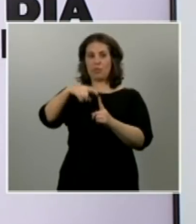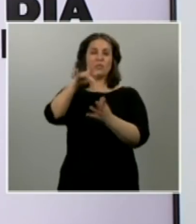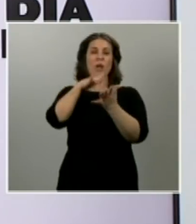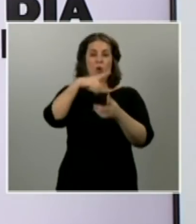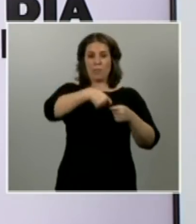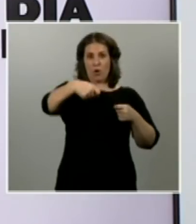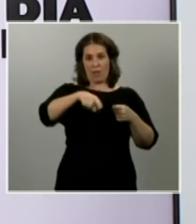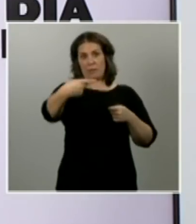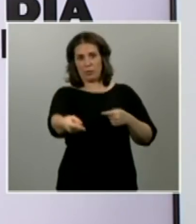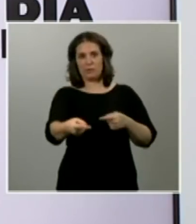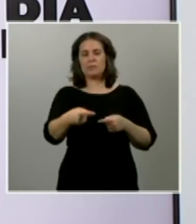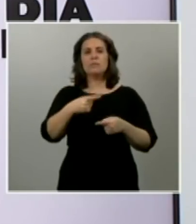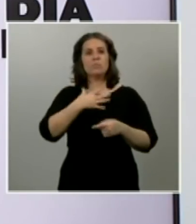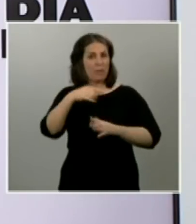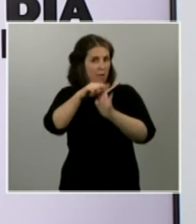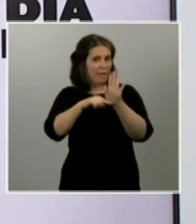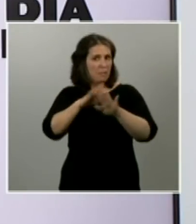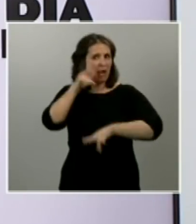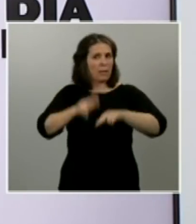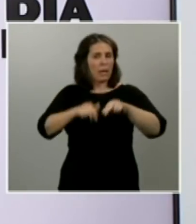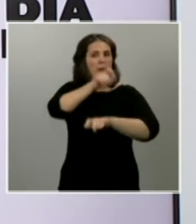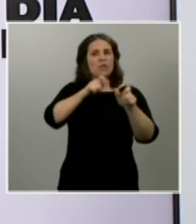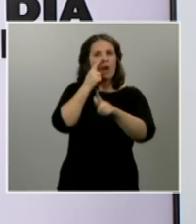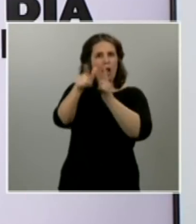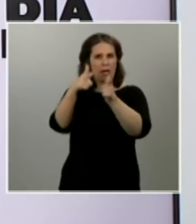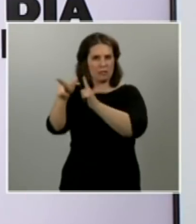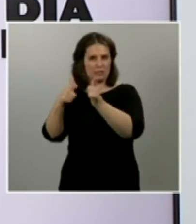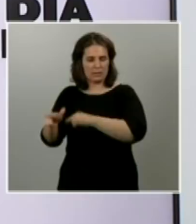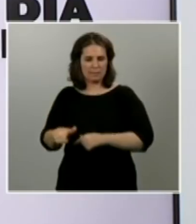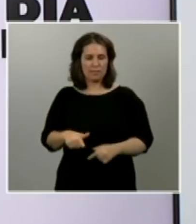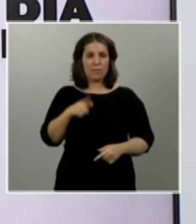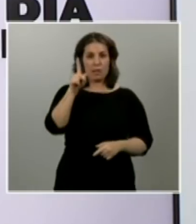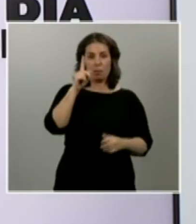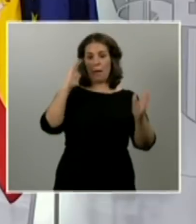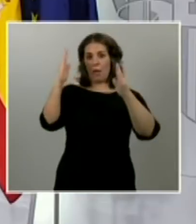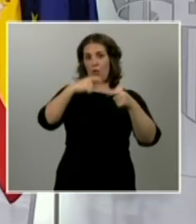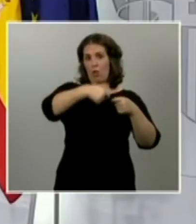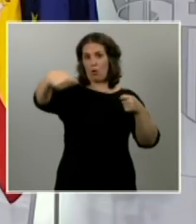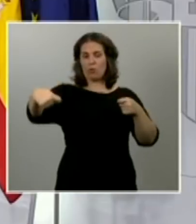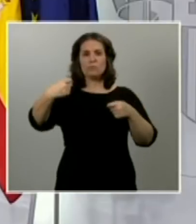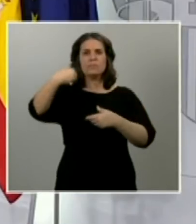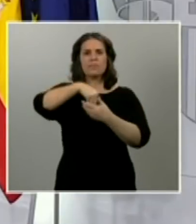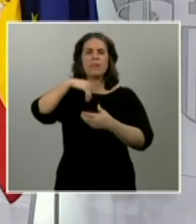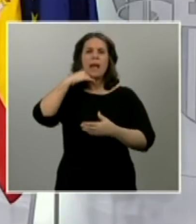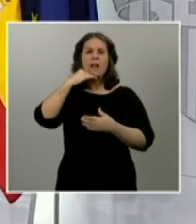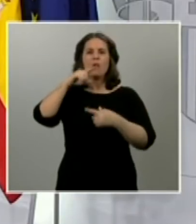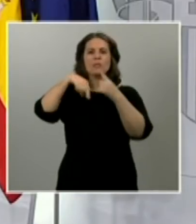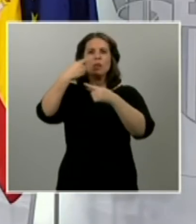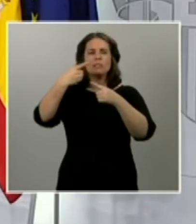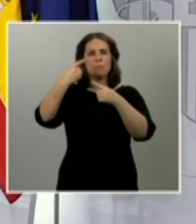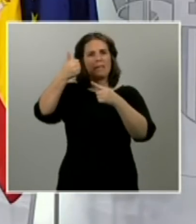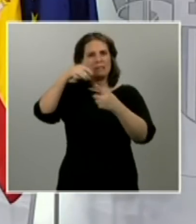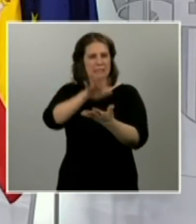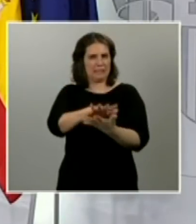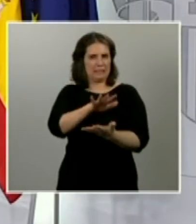que se tome medidas para evitar desplazamientos para el periodo de esa prórroga insiste ¿se contempla alguna relajación o por el contrario habrá que prolongar la